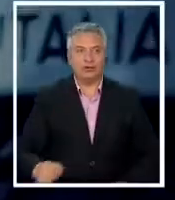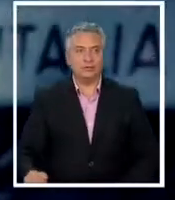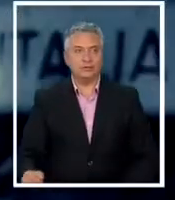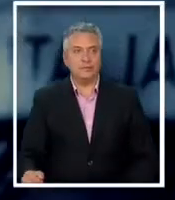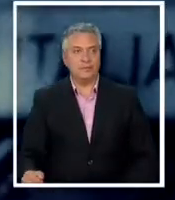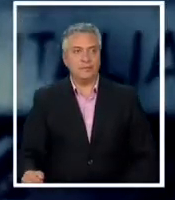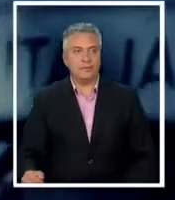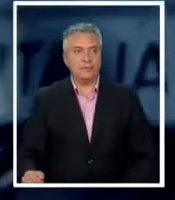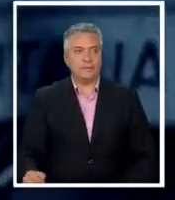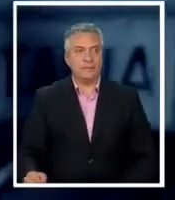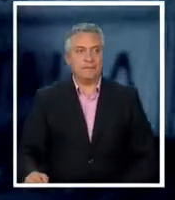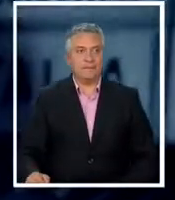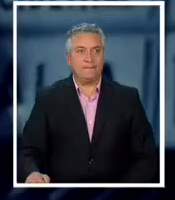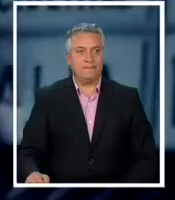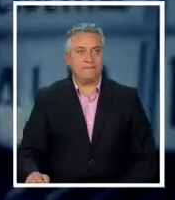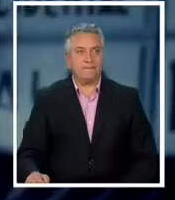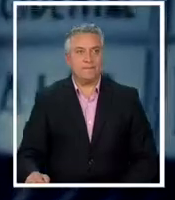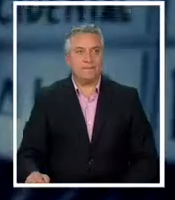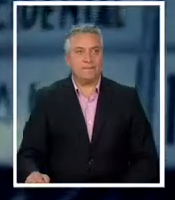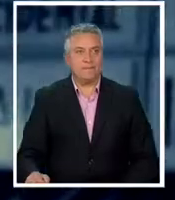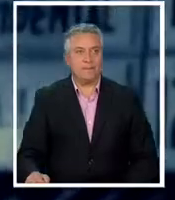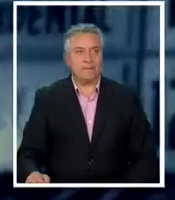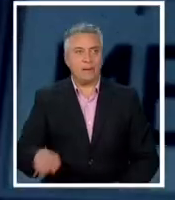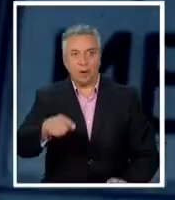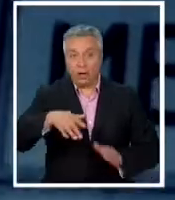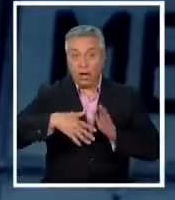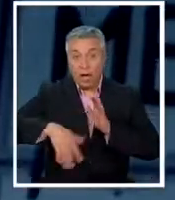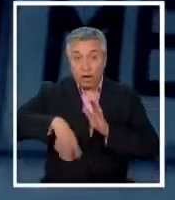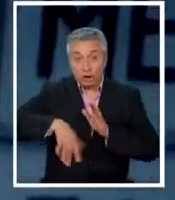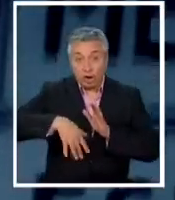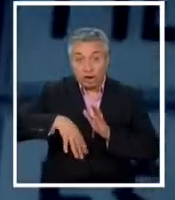Cuando salió el sorteo